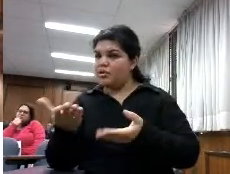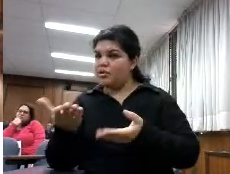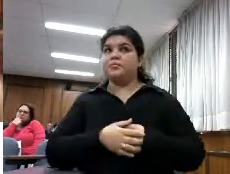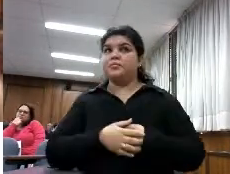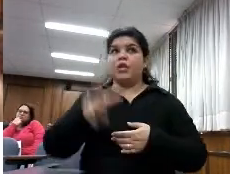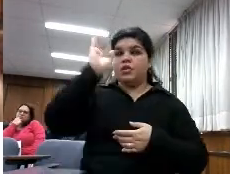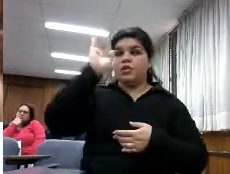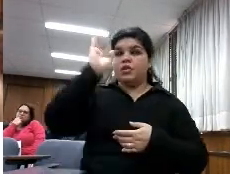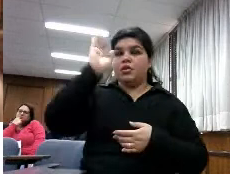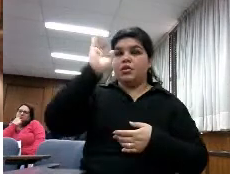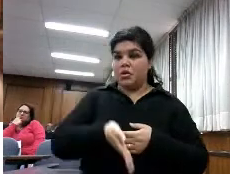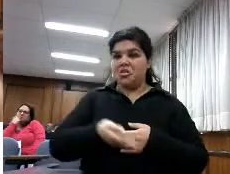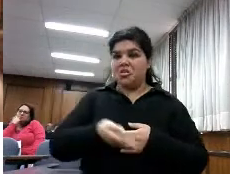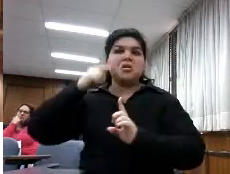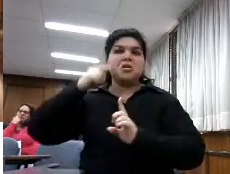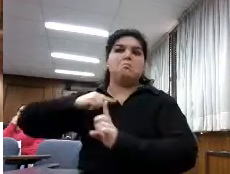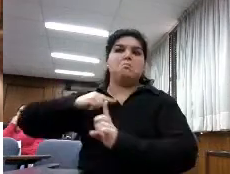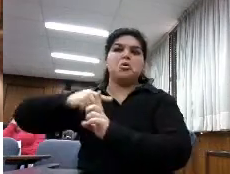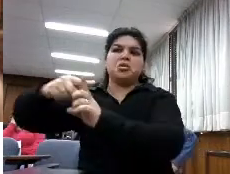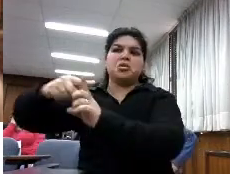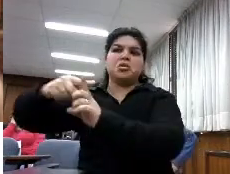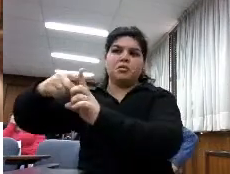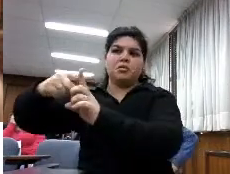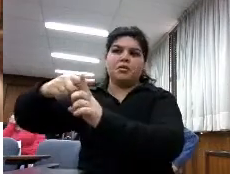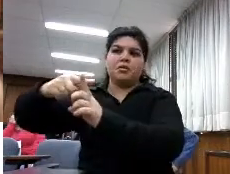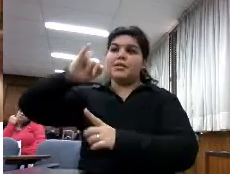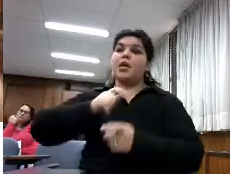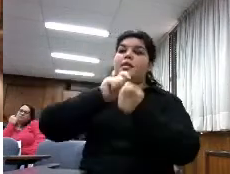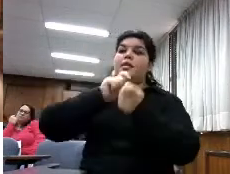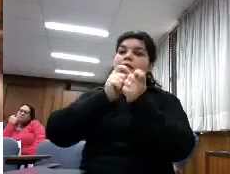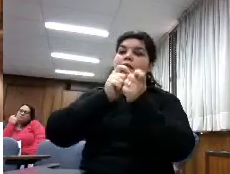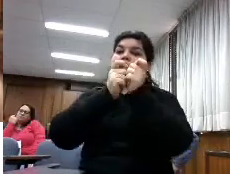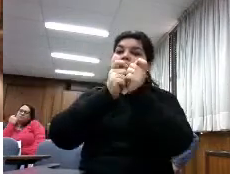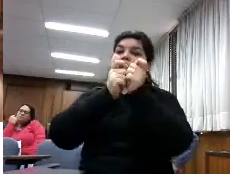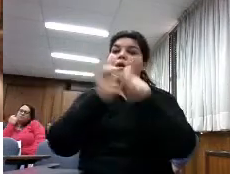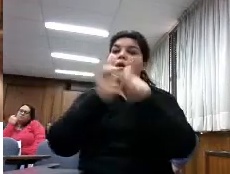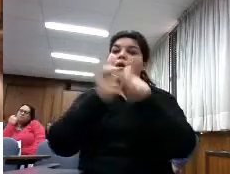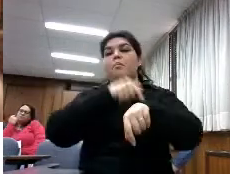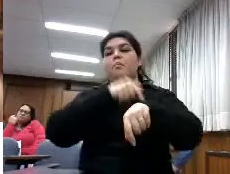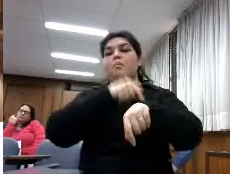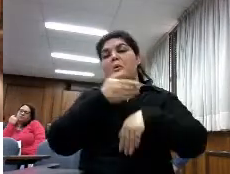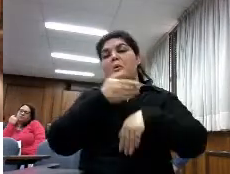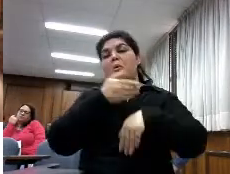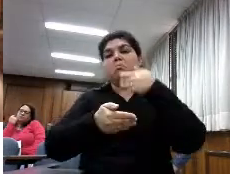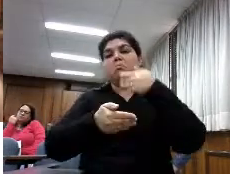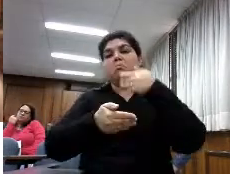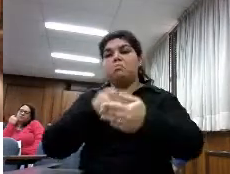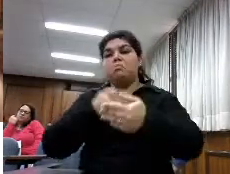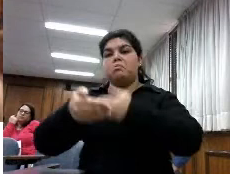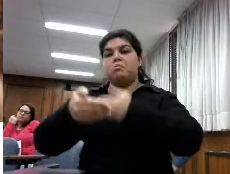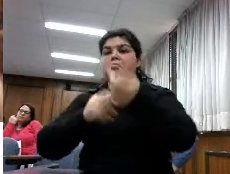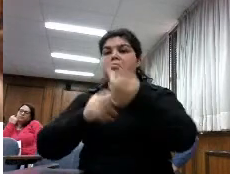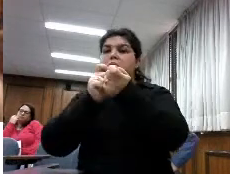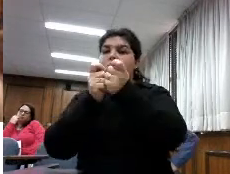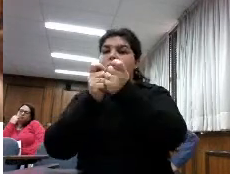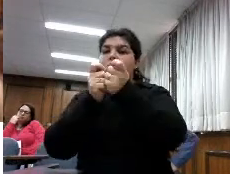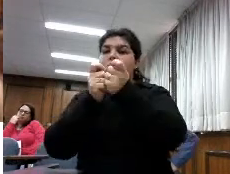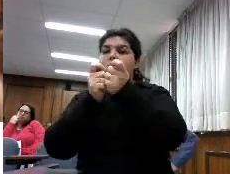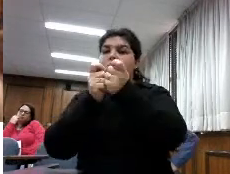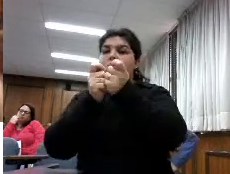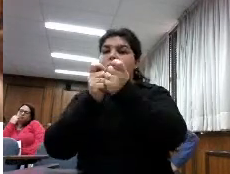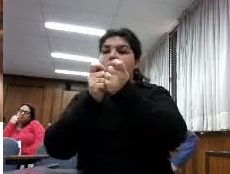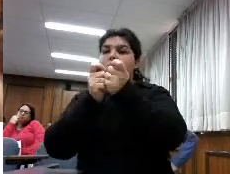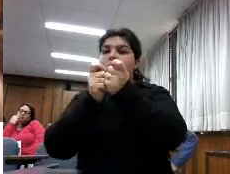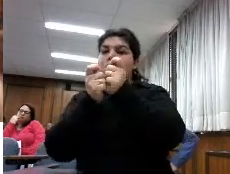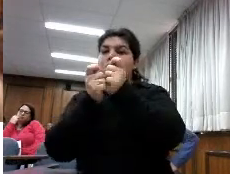cambio positivo a pesar de que va a llevar un proceso de transición como todos los procesos de digitalización la digitalización de